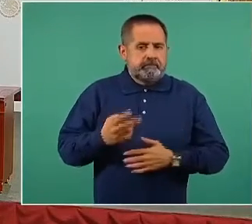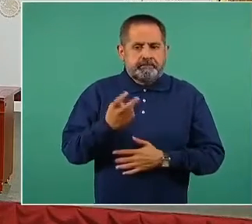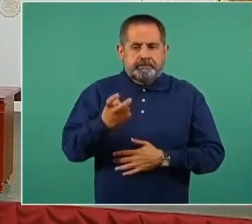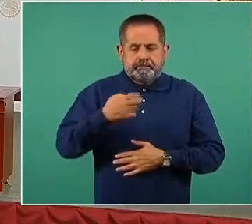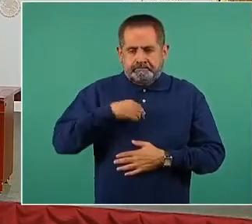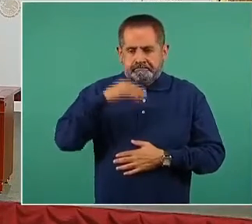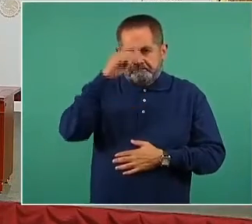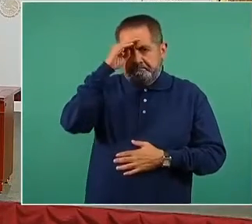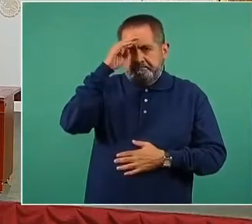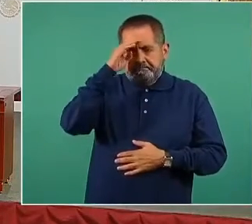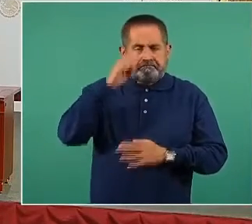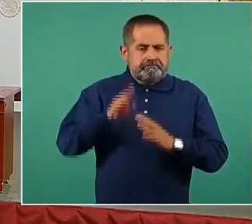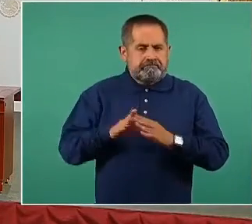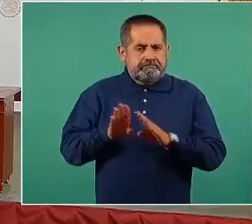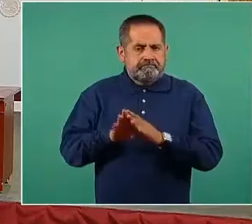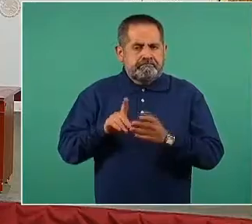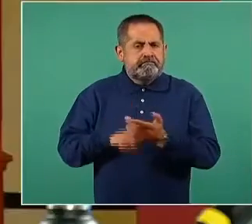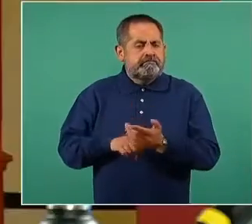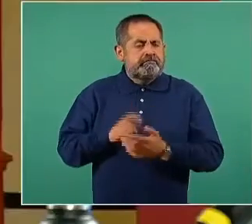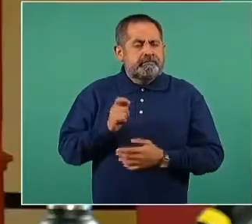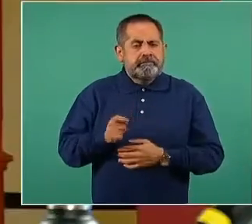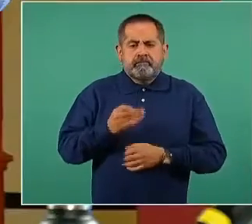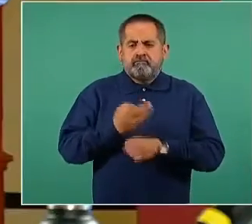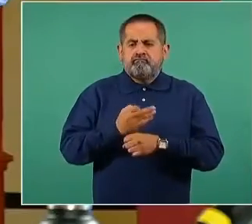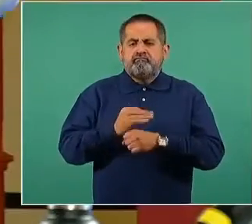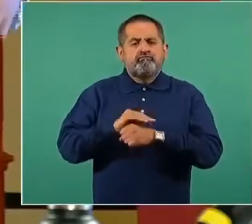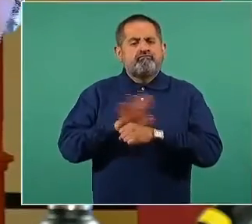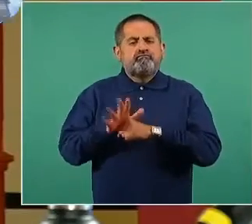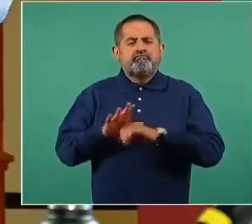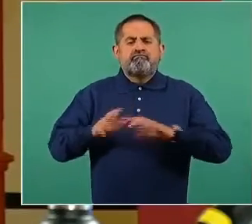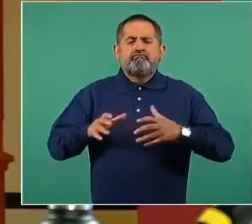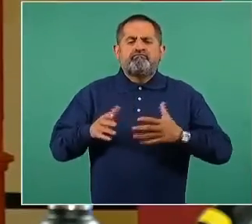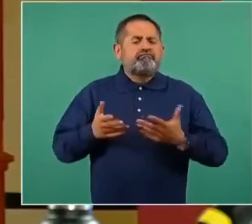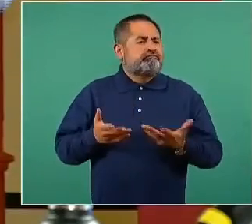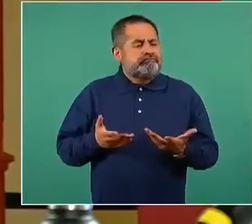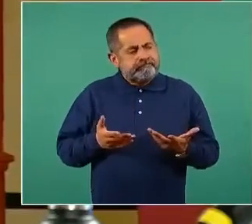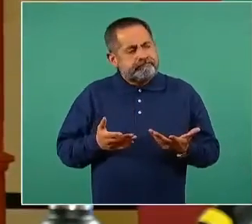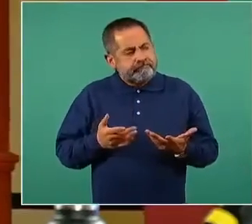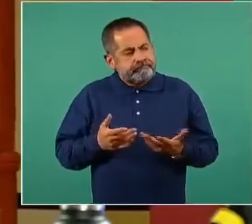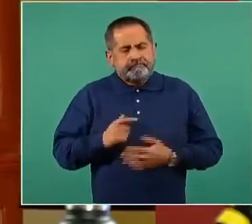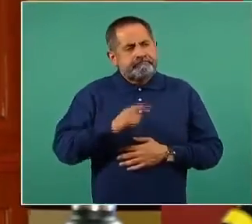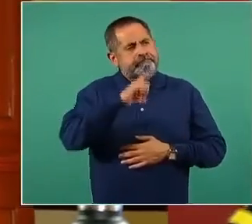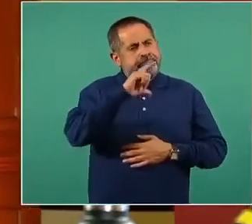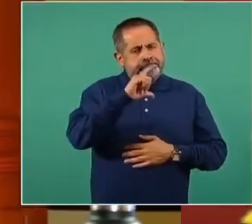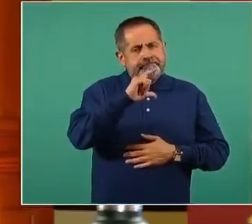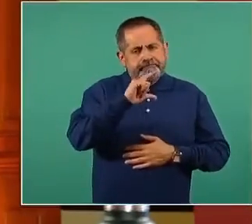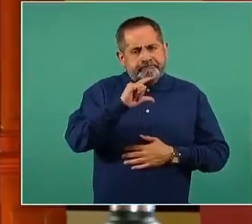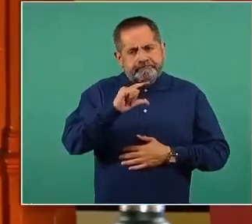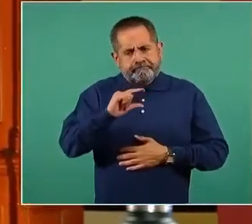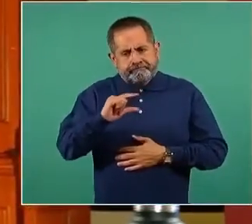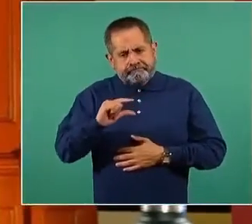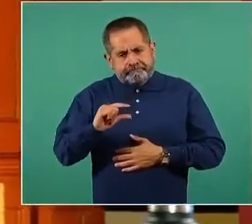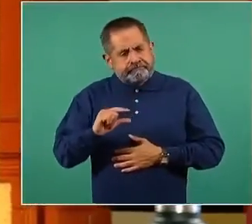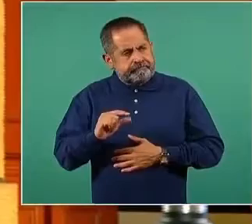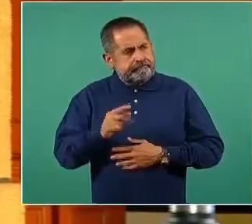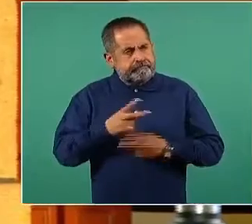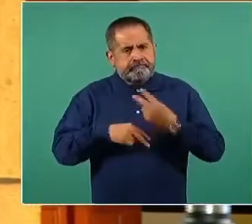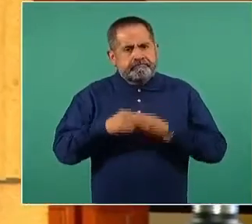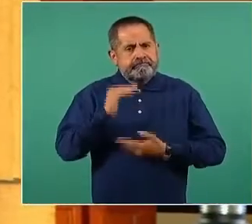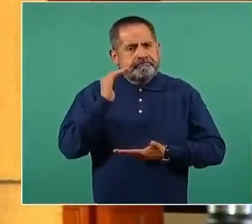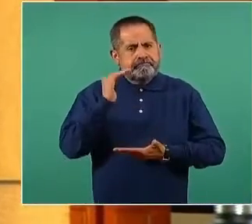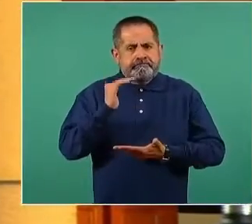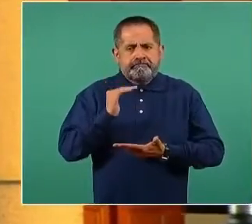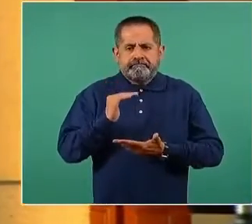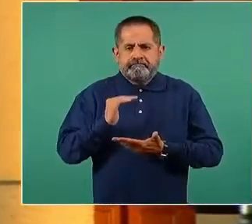ayuda a la situación epidemiológica que estamos viviendo con un descenso importante en la curva epidémica, una actividad